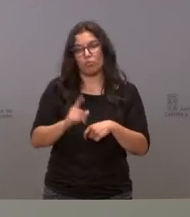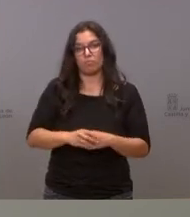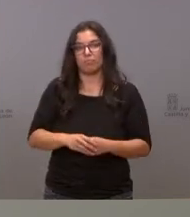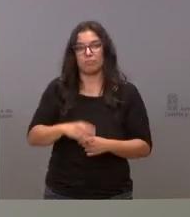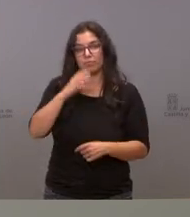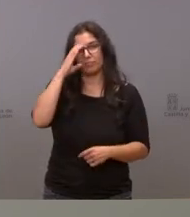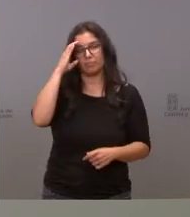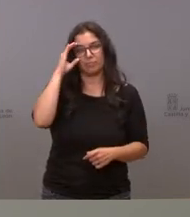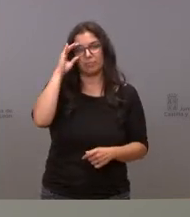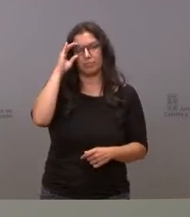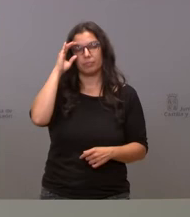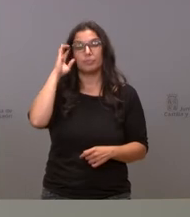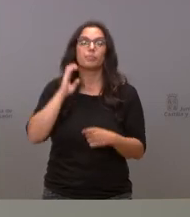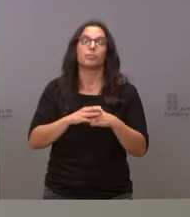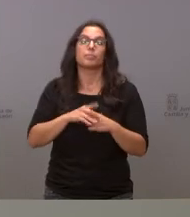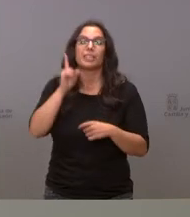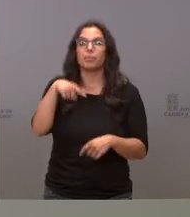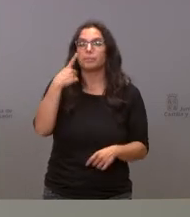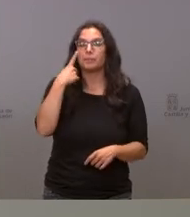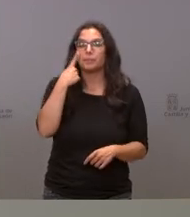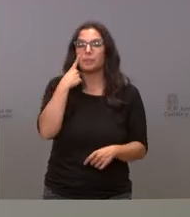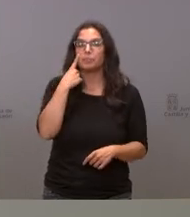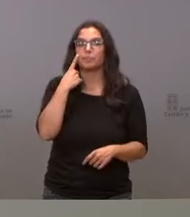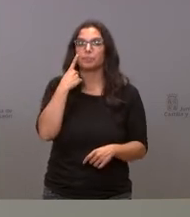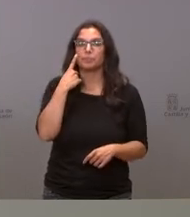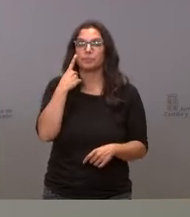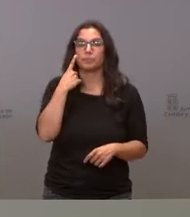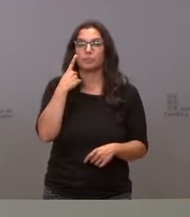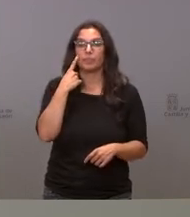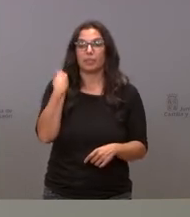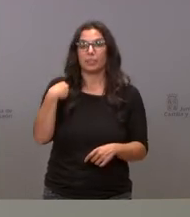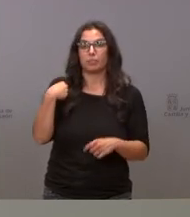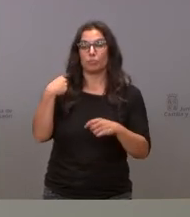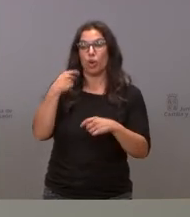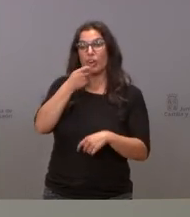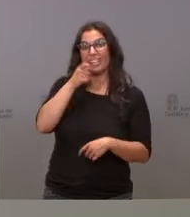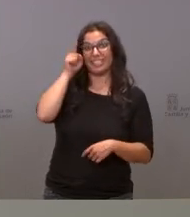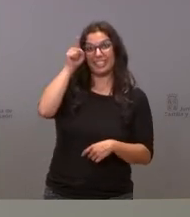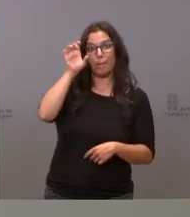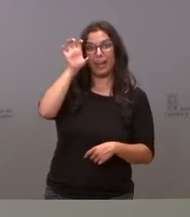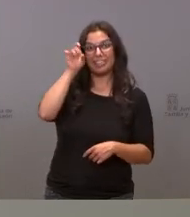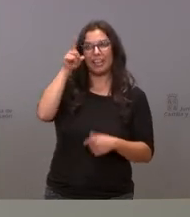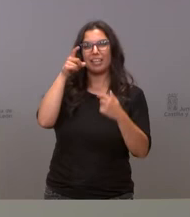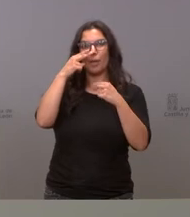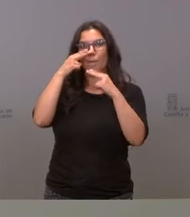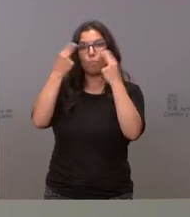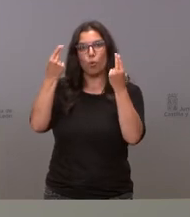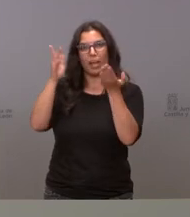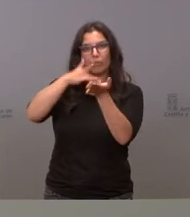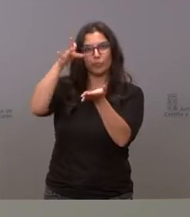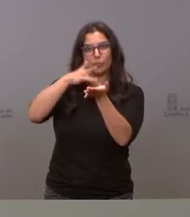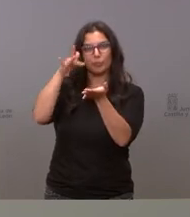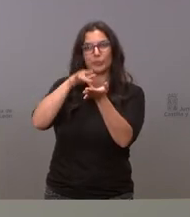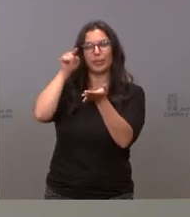esto afirmar y seguimos muy pendientes siguiendo todo lo que se está publicando en el Reino Unido porque allí sí que se ha convertido